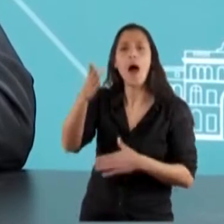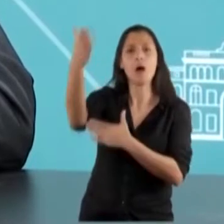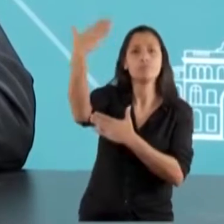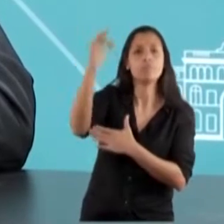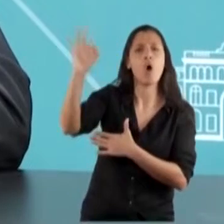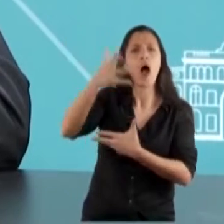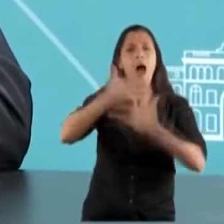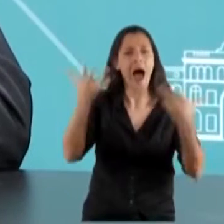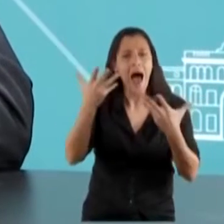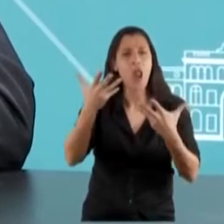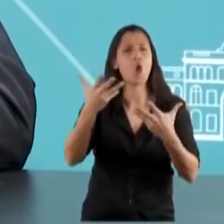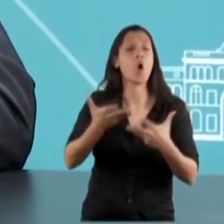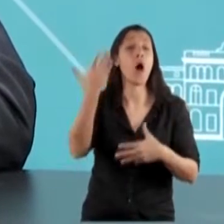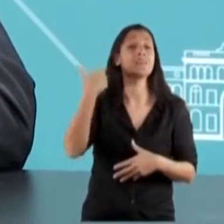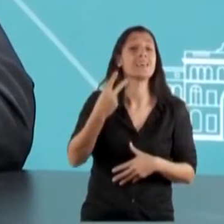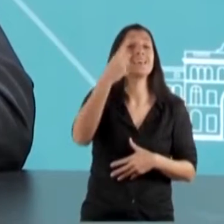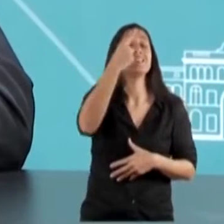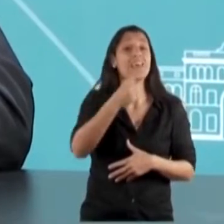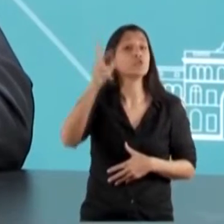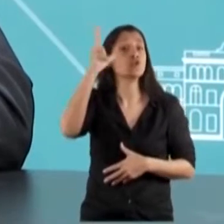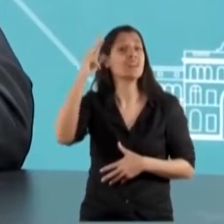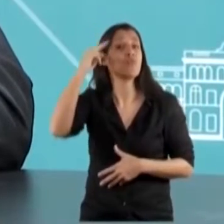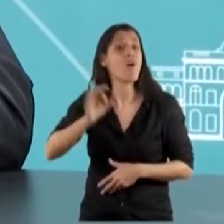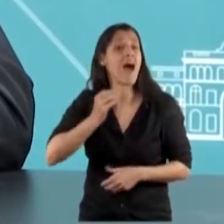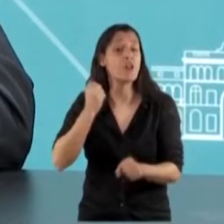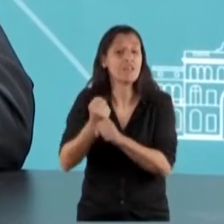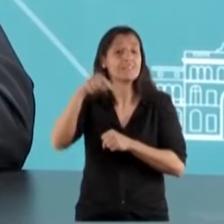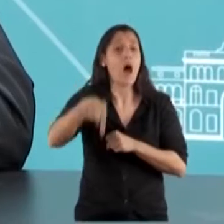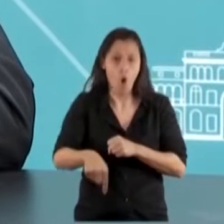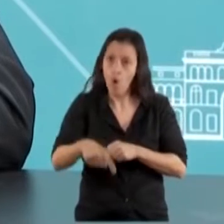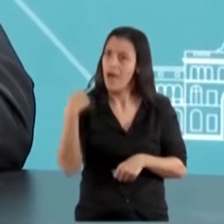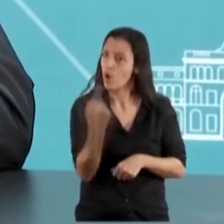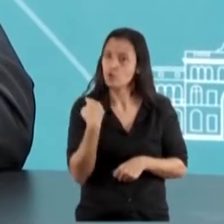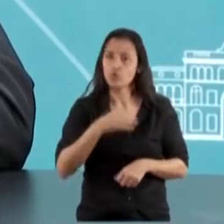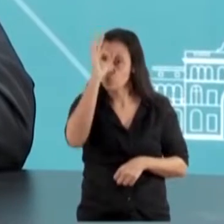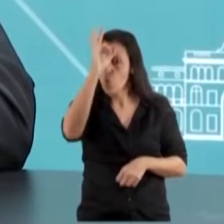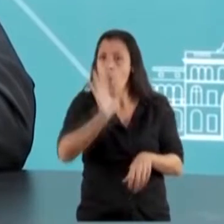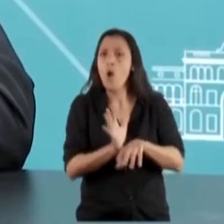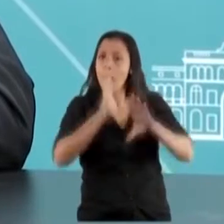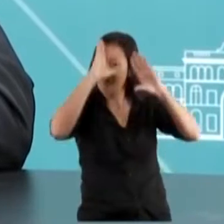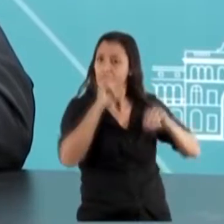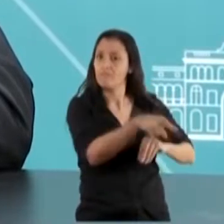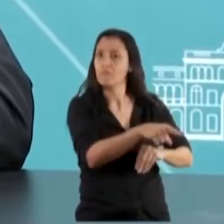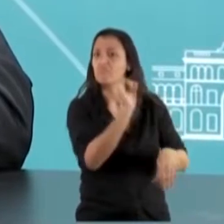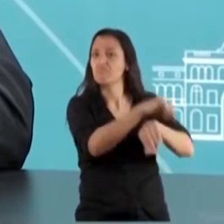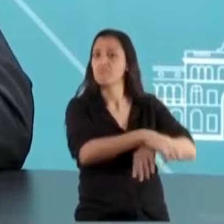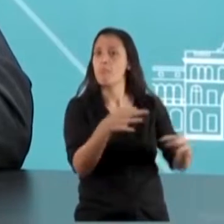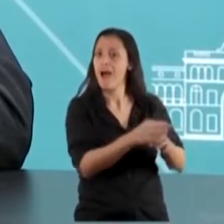desde hace 189 años. Parte de nuestro territorio fue usurpado por el Reino Unido,